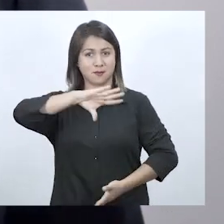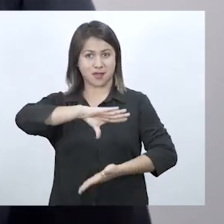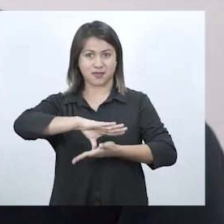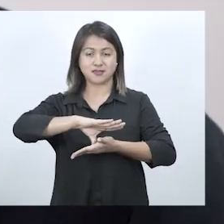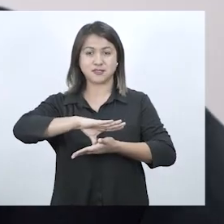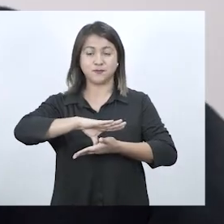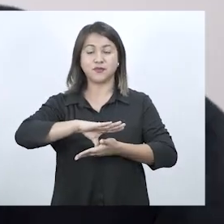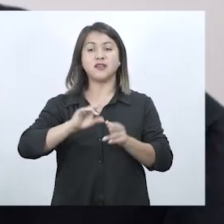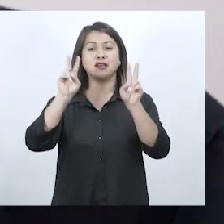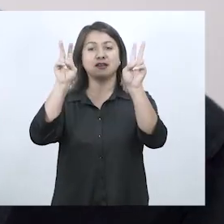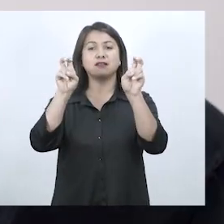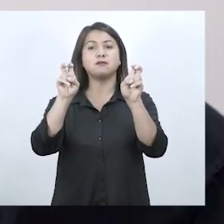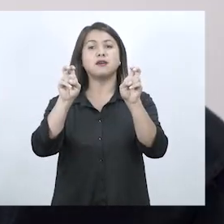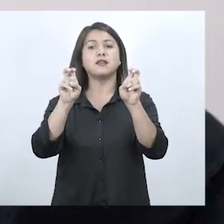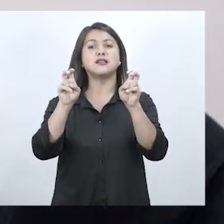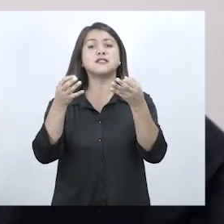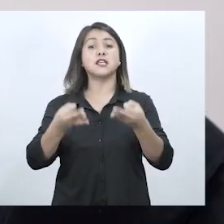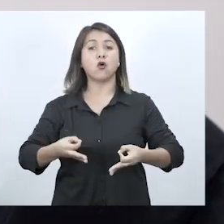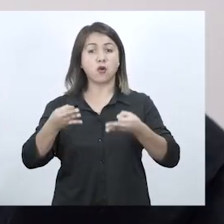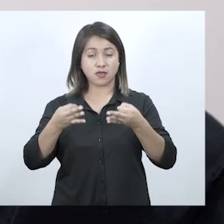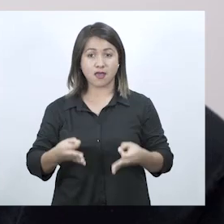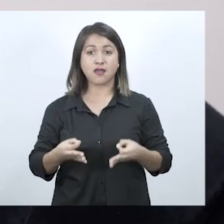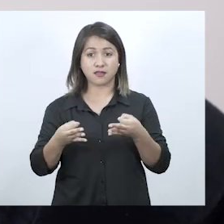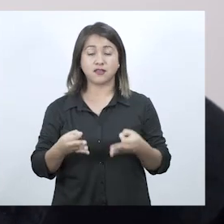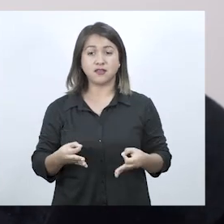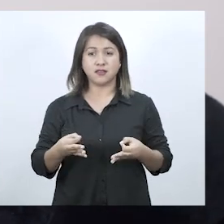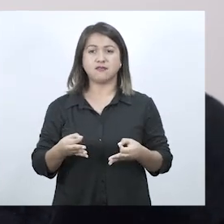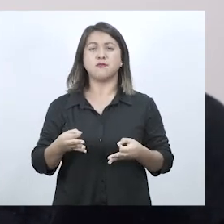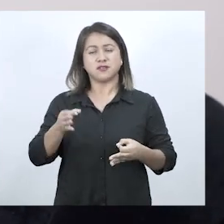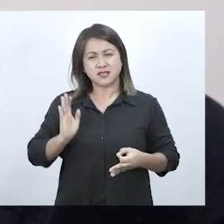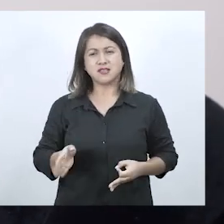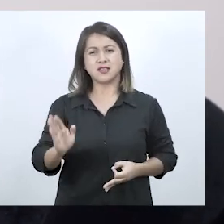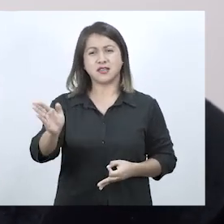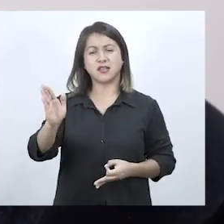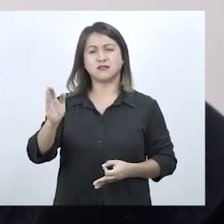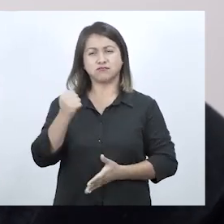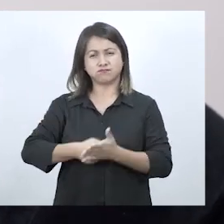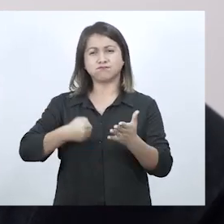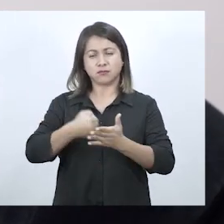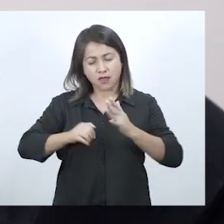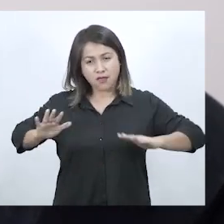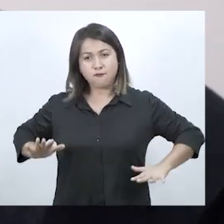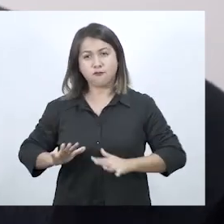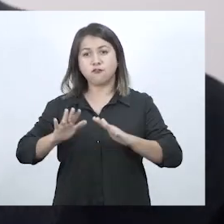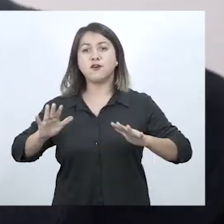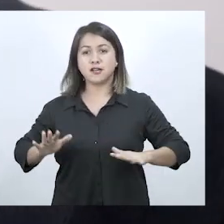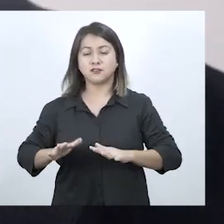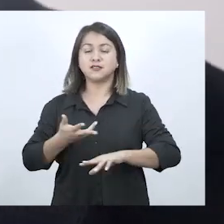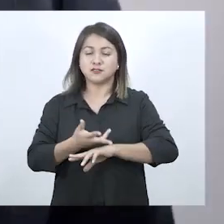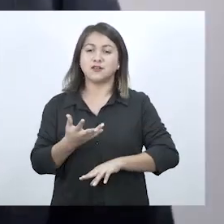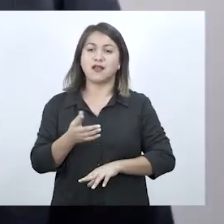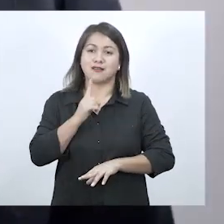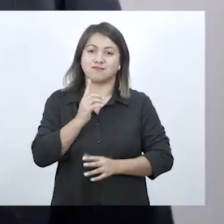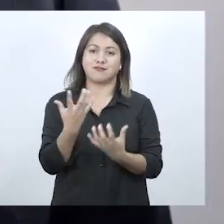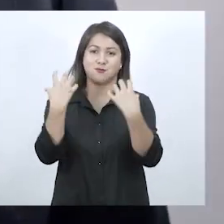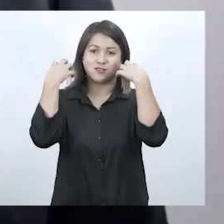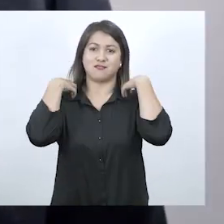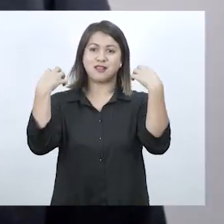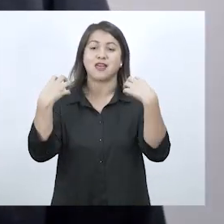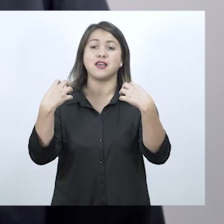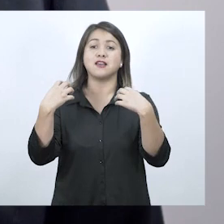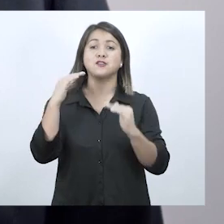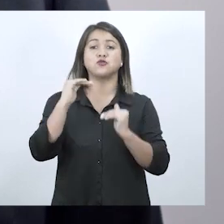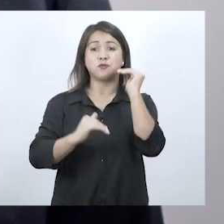de este país. En materia de seguridad, no desfalleceremos en nuestro esfuerzo de hacernos cargo de